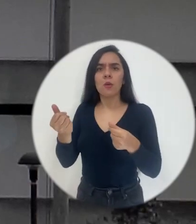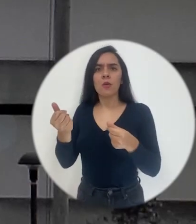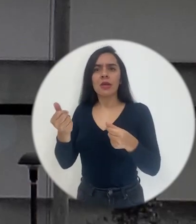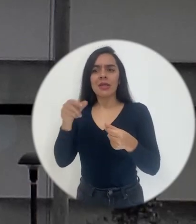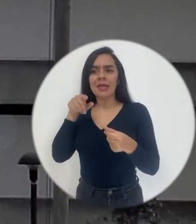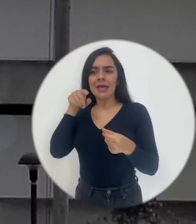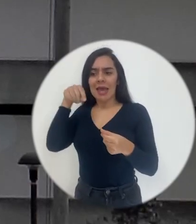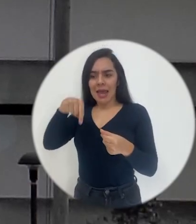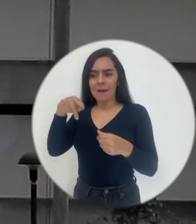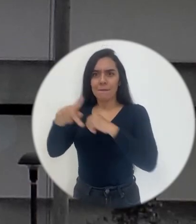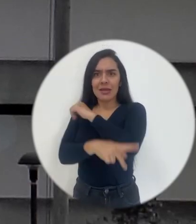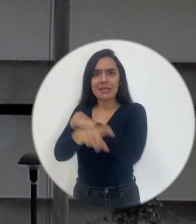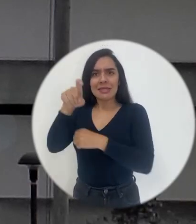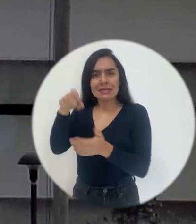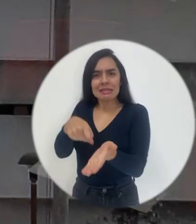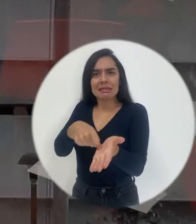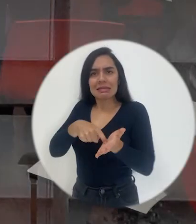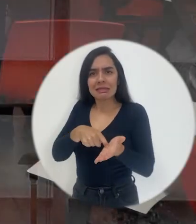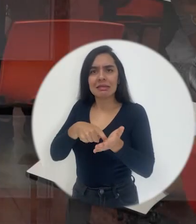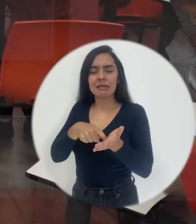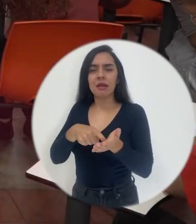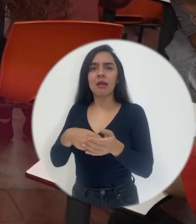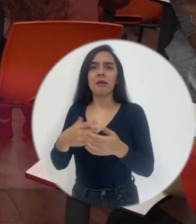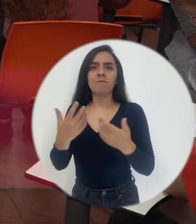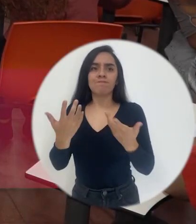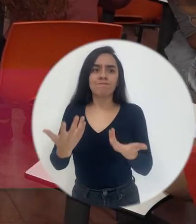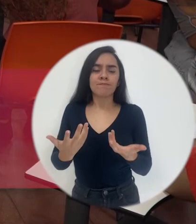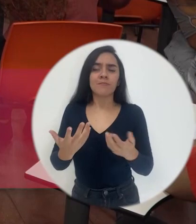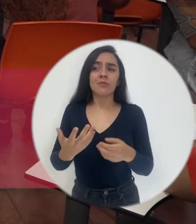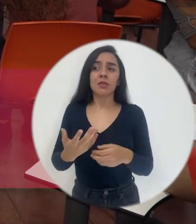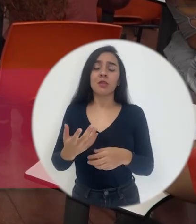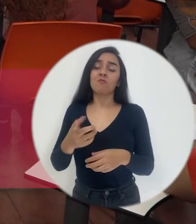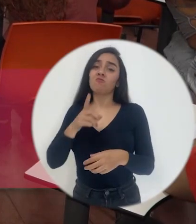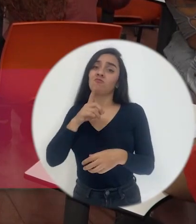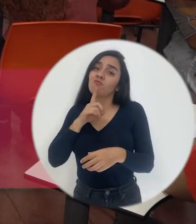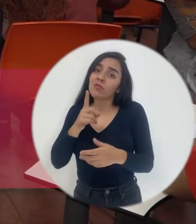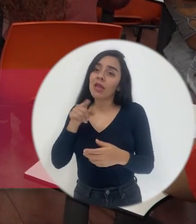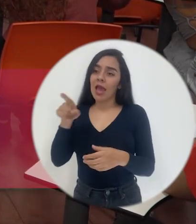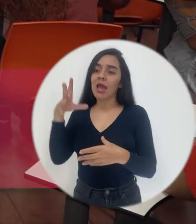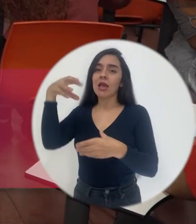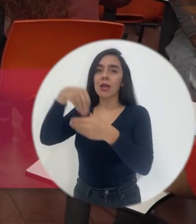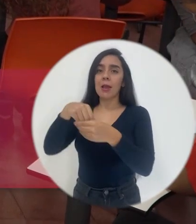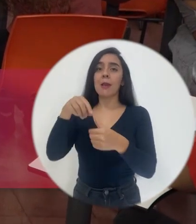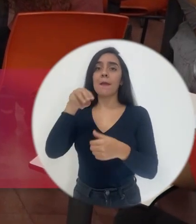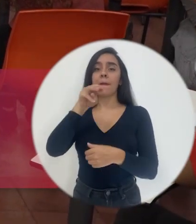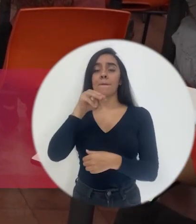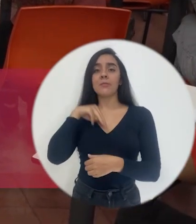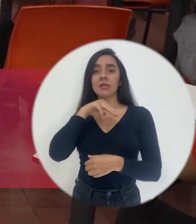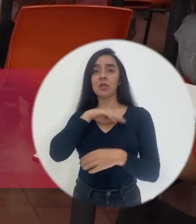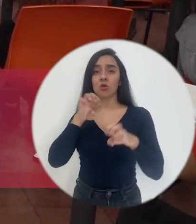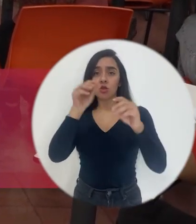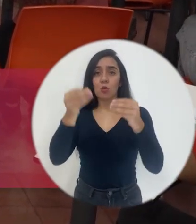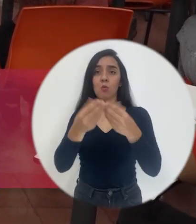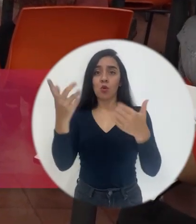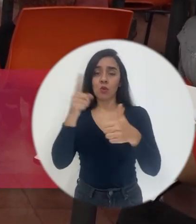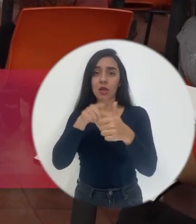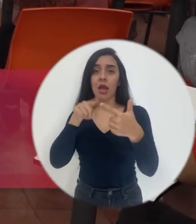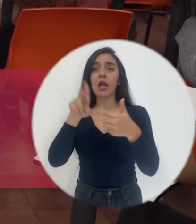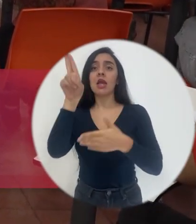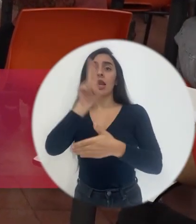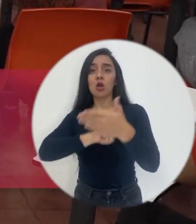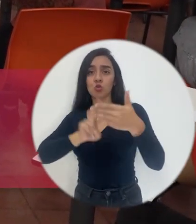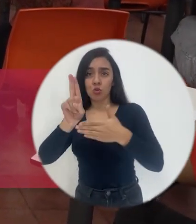requerimientos que como país tenemos. Y creo que en eso están tanto el Ministerio de Educación Pública como las